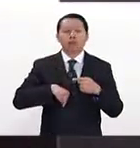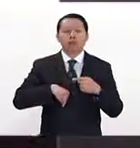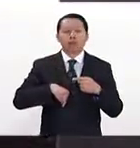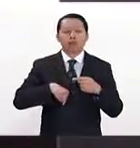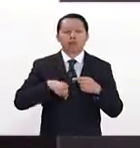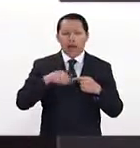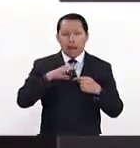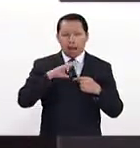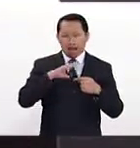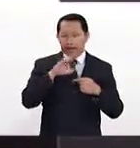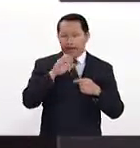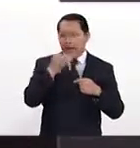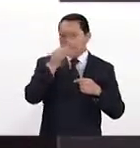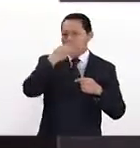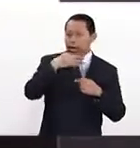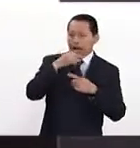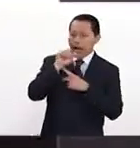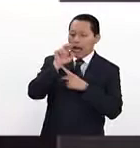presencia de un antibiótico.